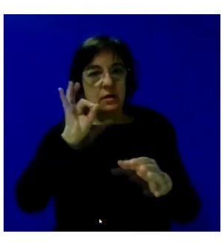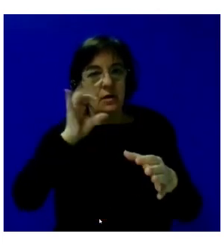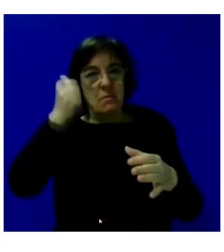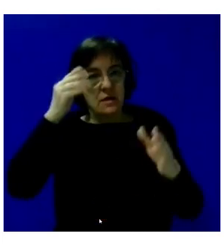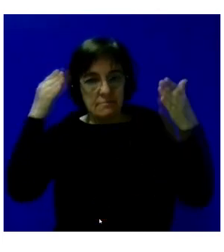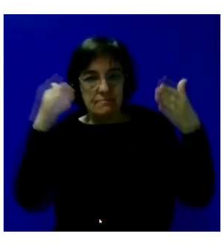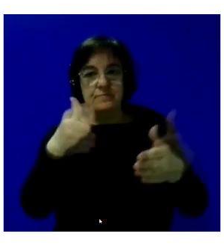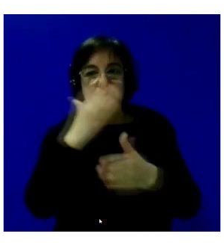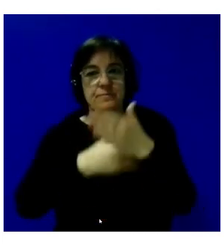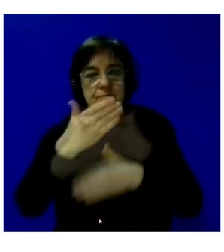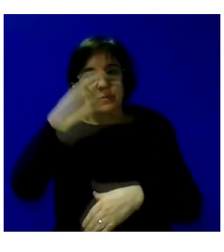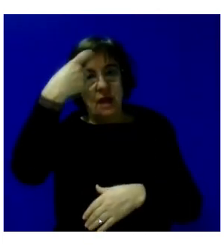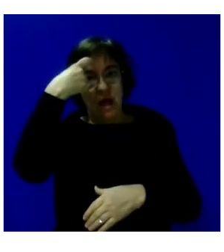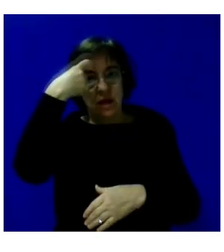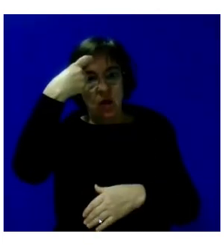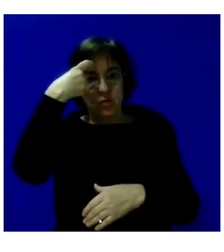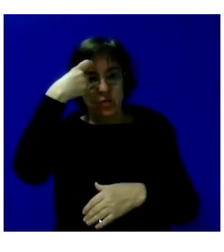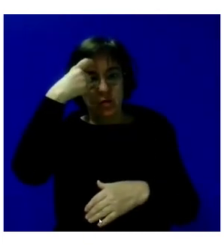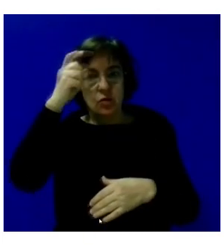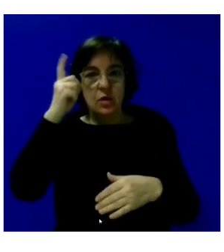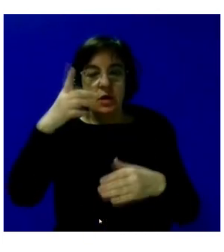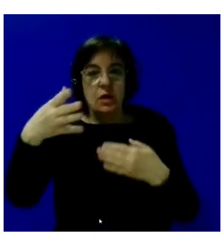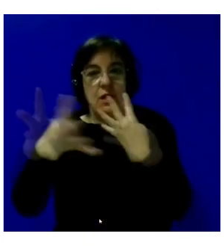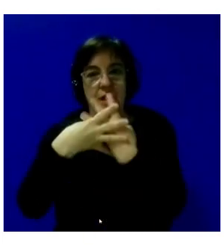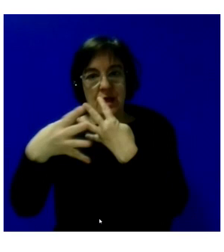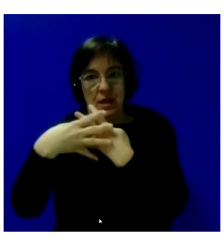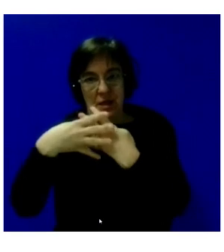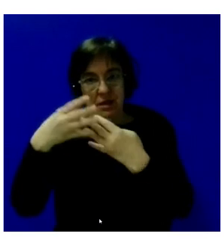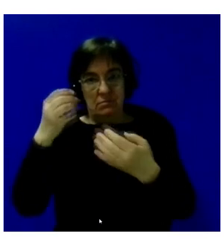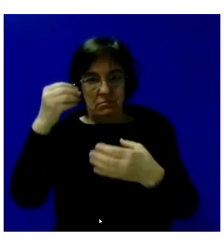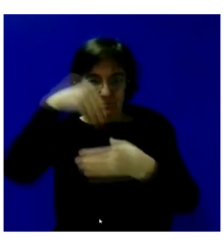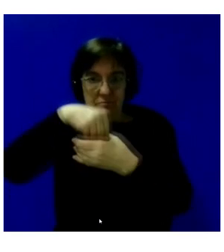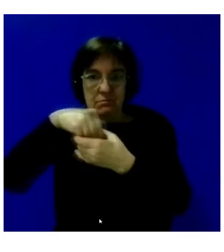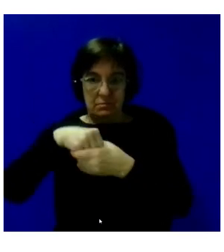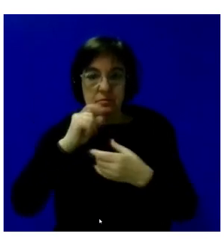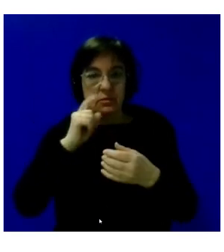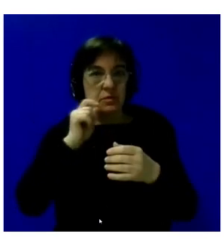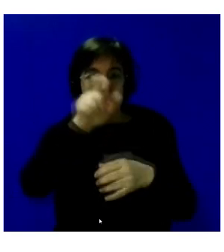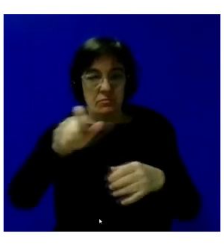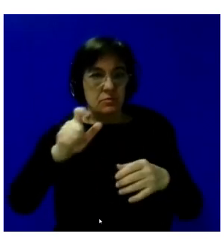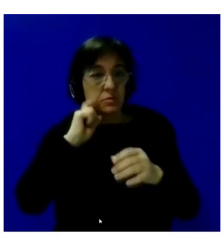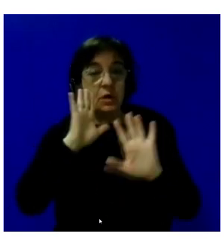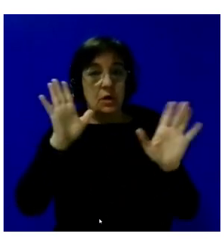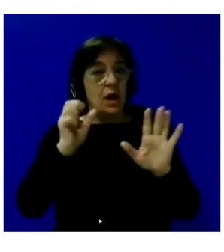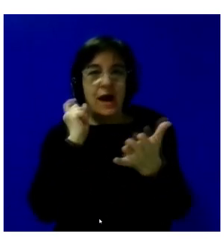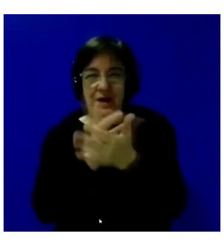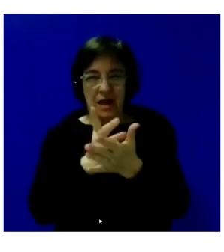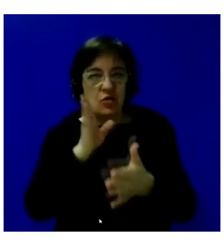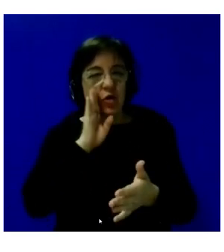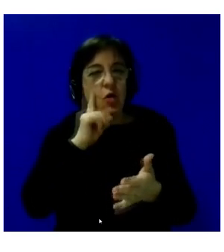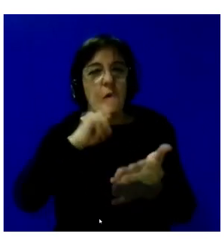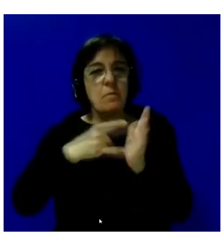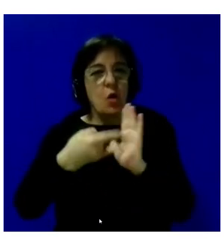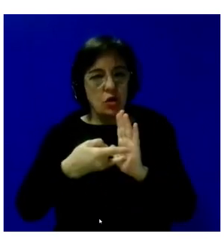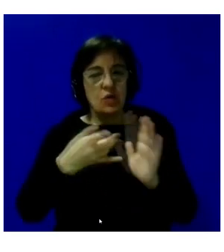discapacidad intelectual y reclusos. Claramente, todo un reto. Como les decía, un proyecto